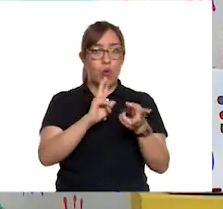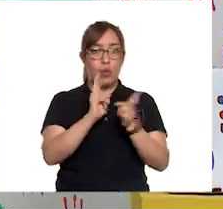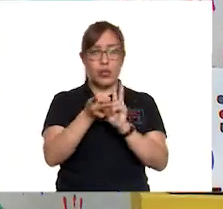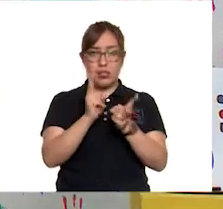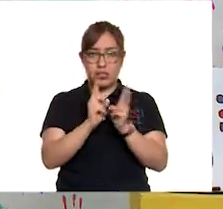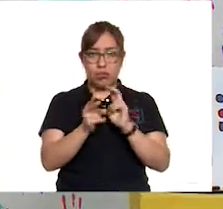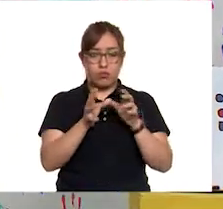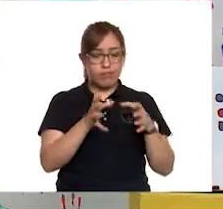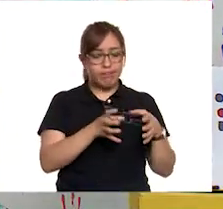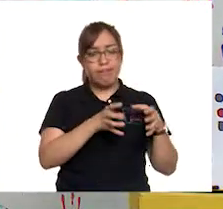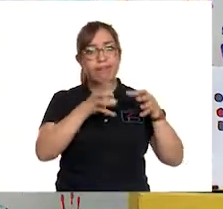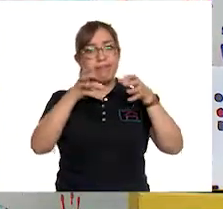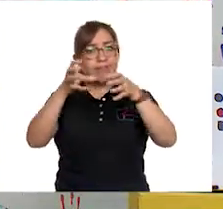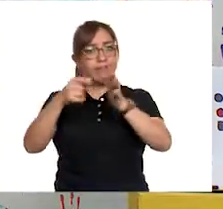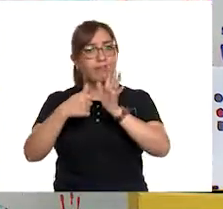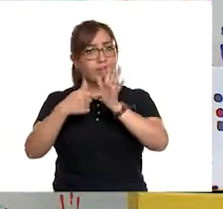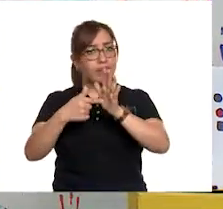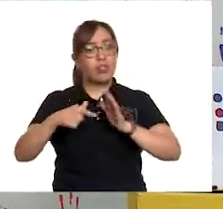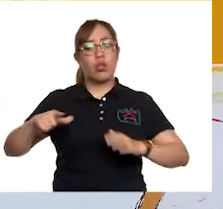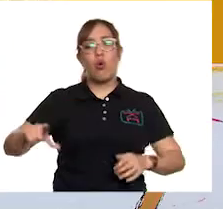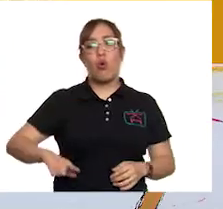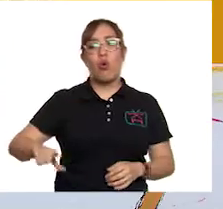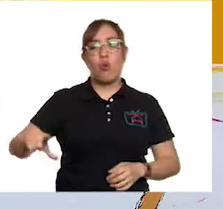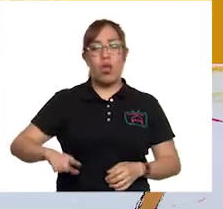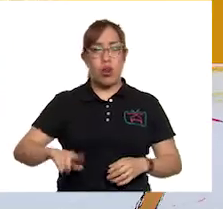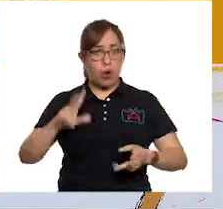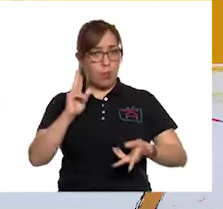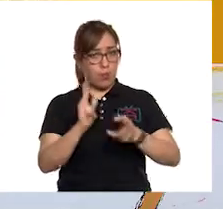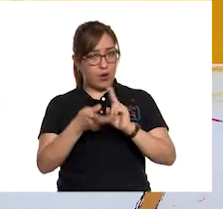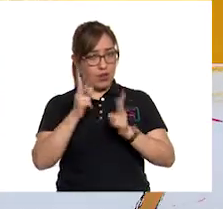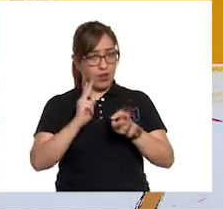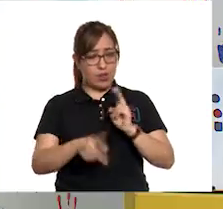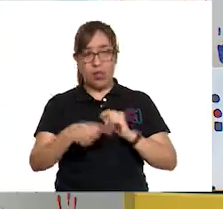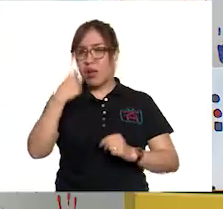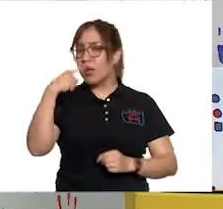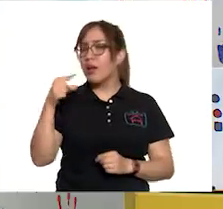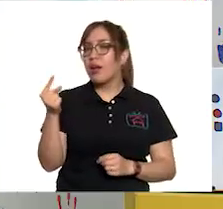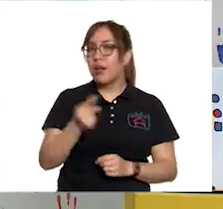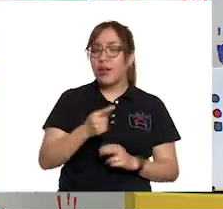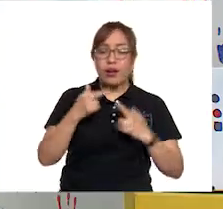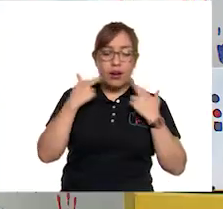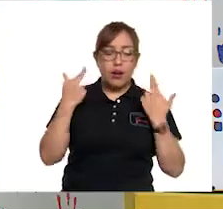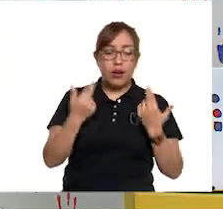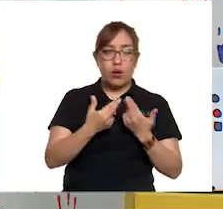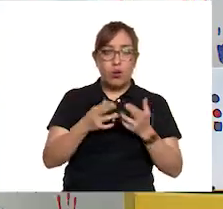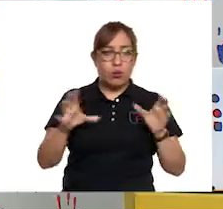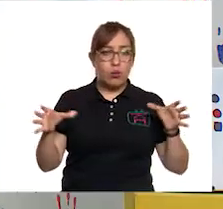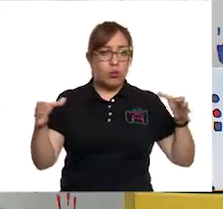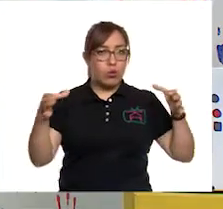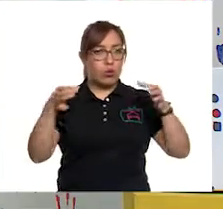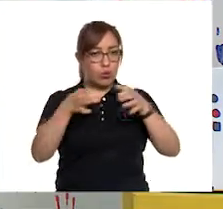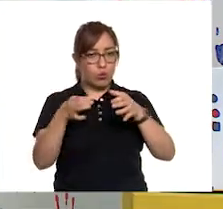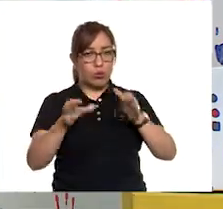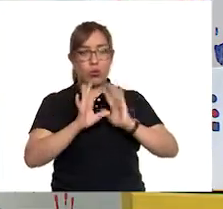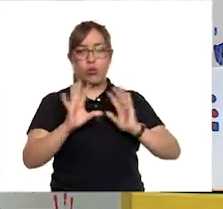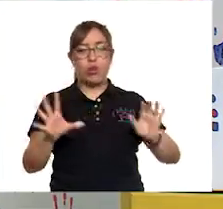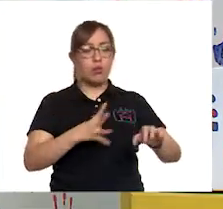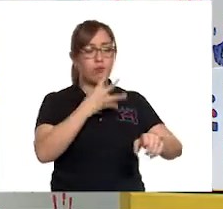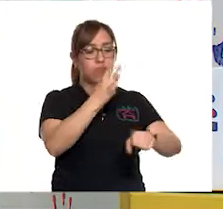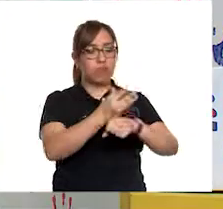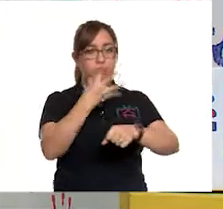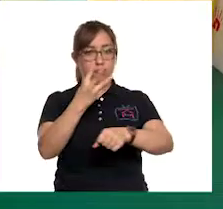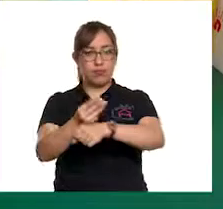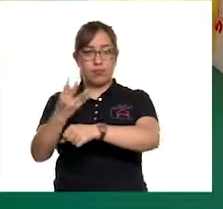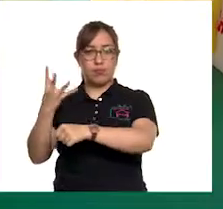autoridad y tener o sostener una plática con ellos para que en conjunto pudieran solucionar estas principales problemáticas